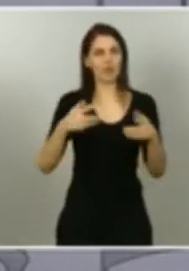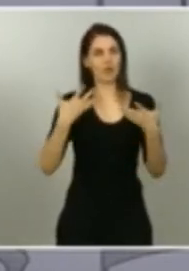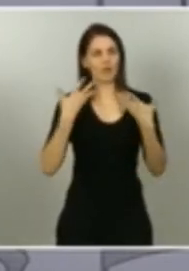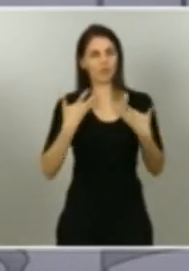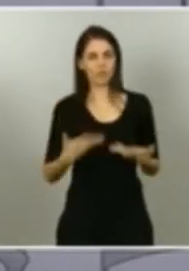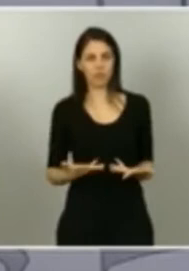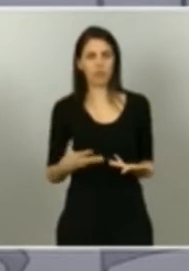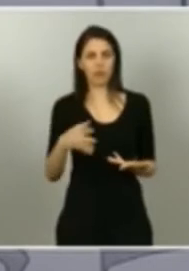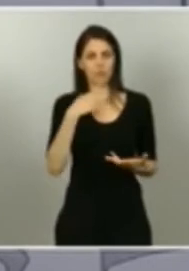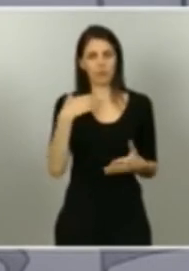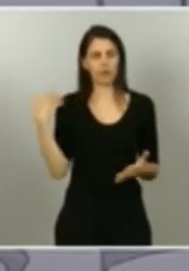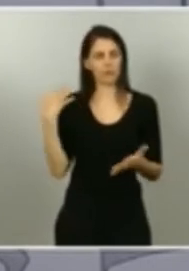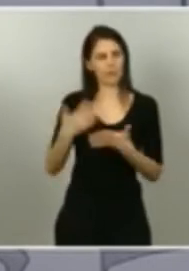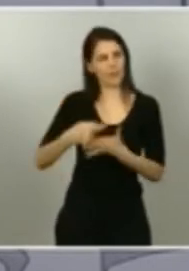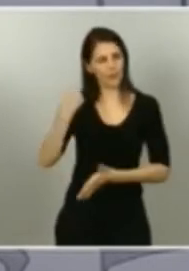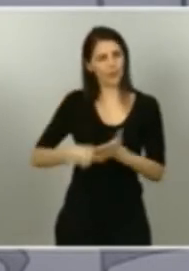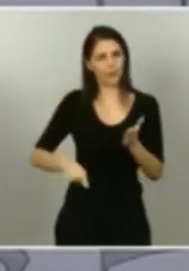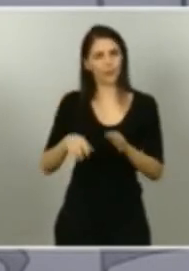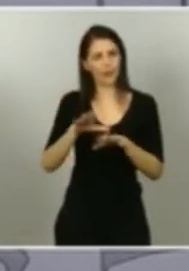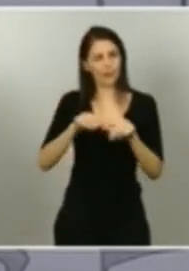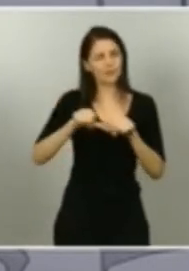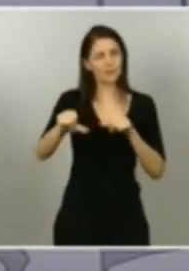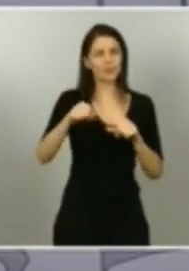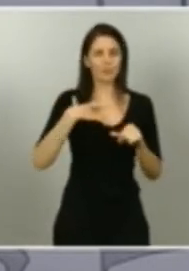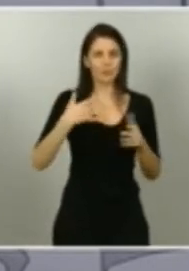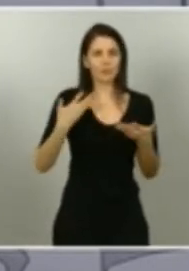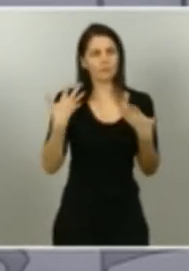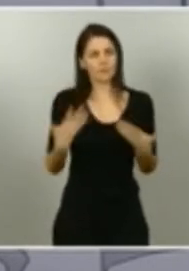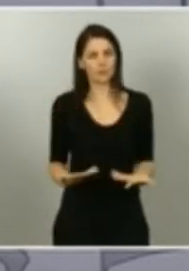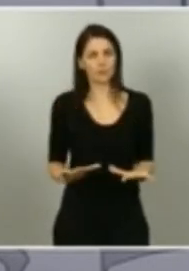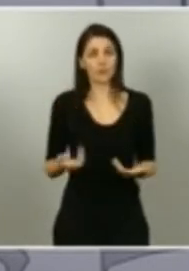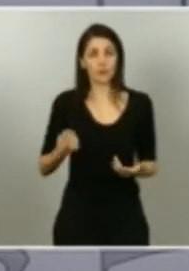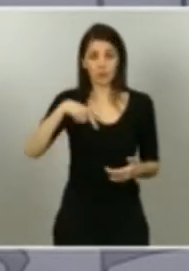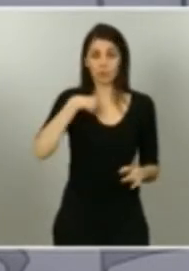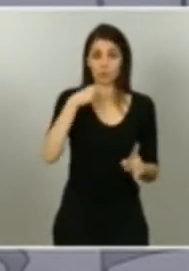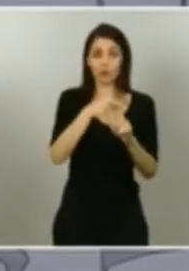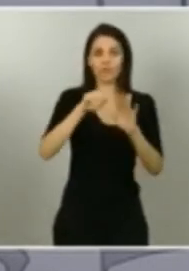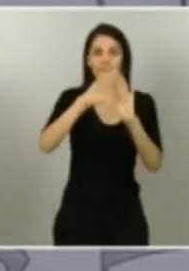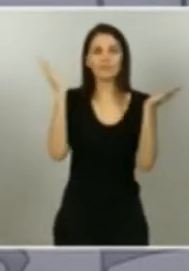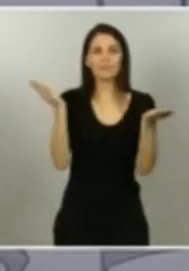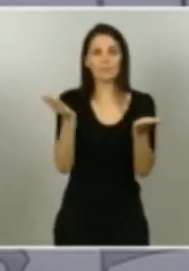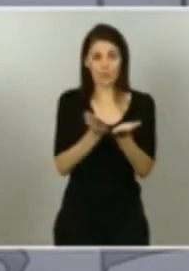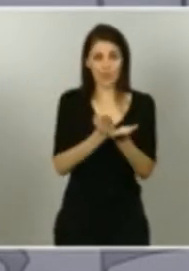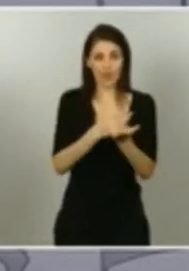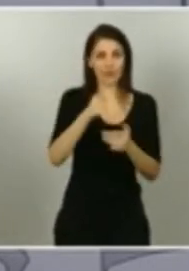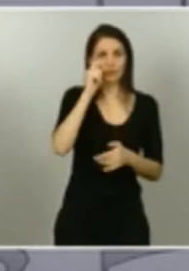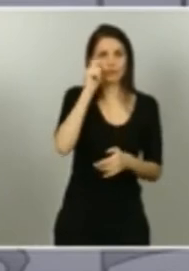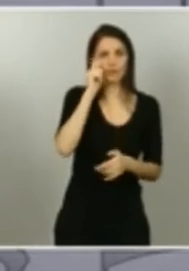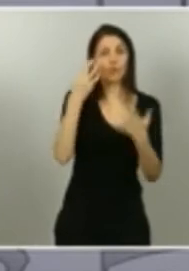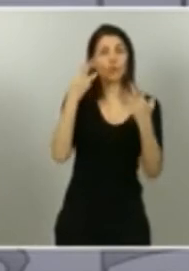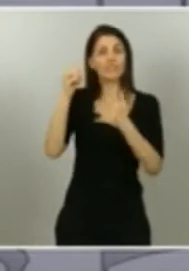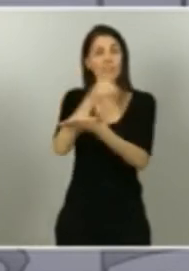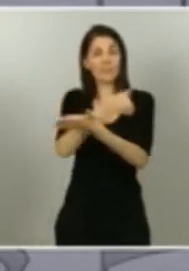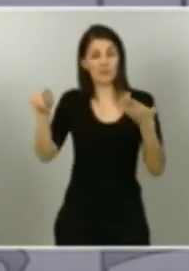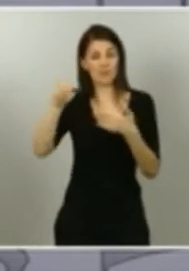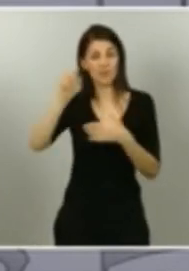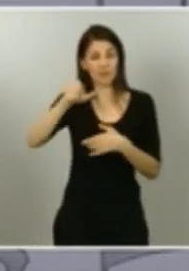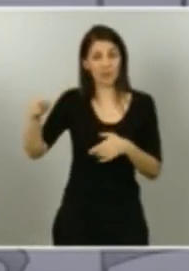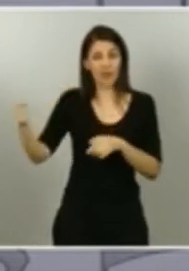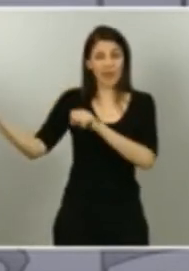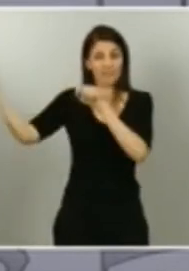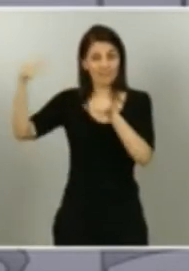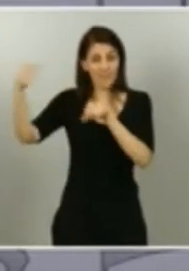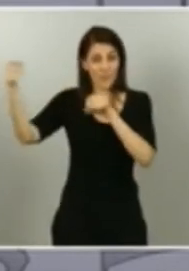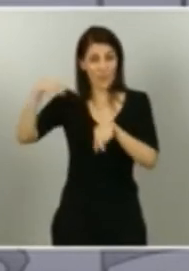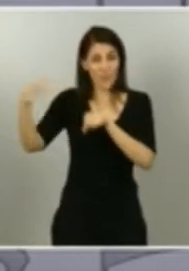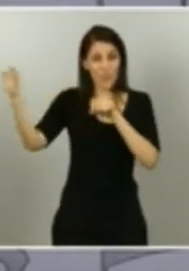en turismo y los 80 millones de extranjeros que nos visitan anualmente son los mejores aliados para nuestra reactivación